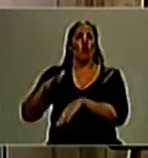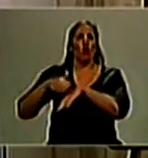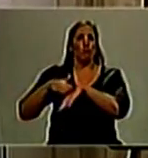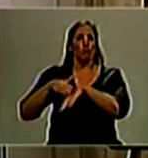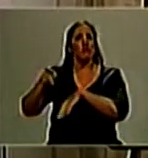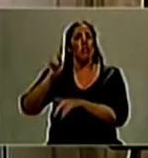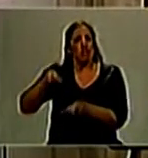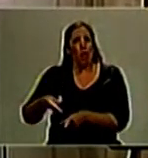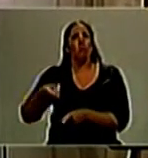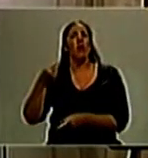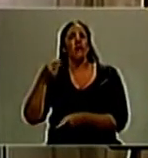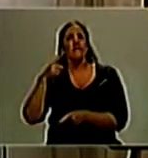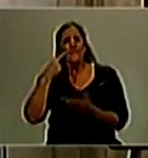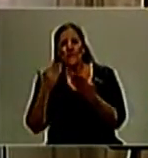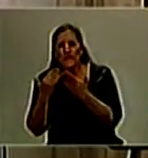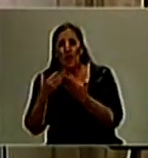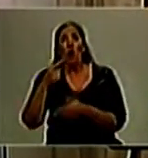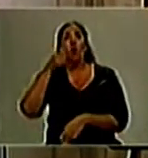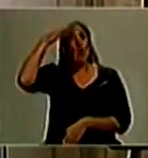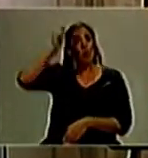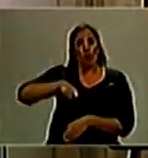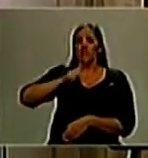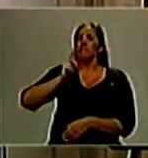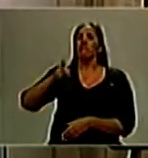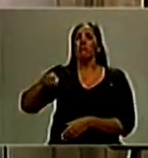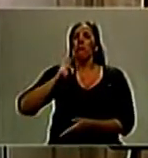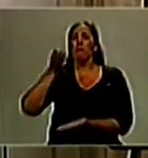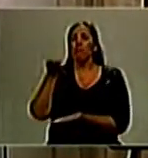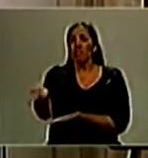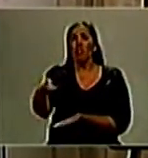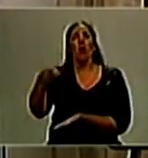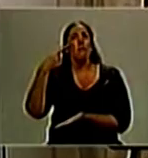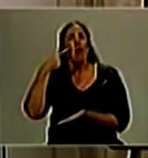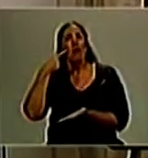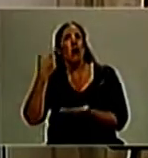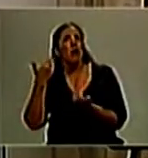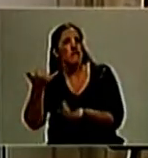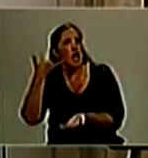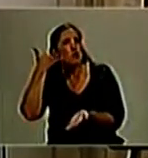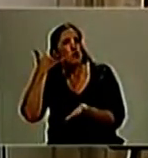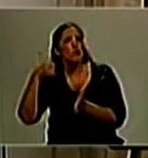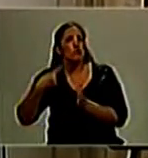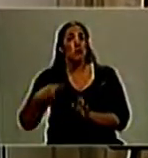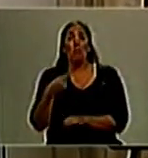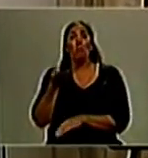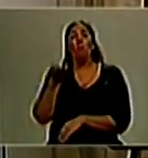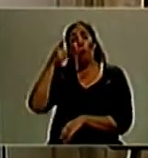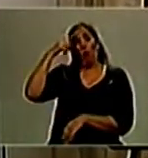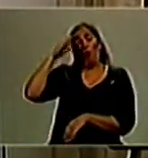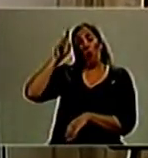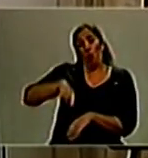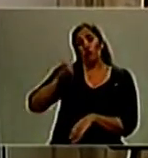sistema de observaciones judiciales. De ahora en más, todo juez o fiscal que pueda pedir una escucha